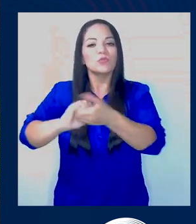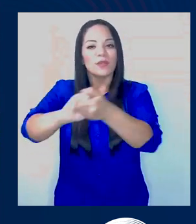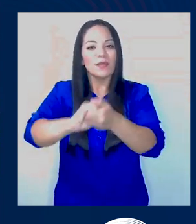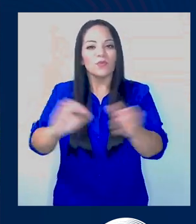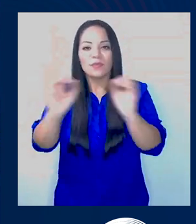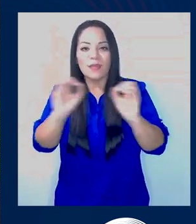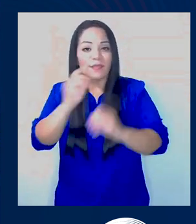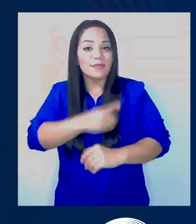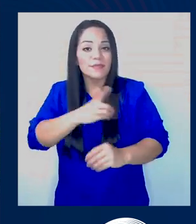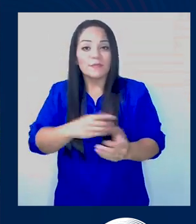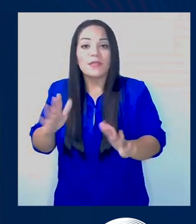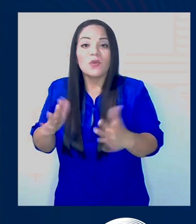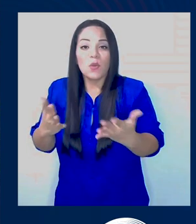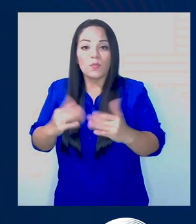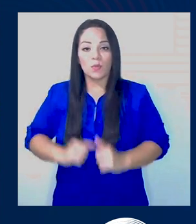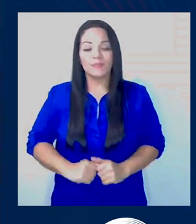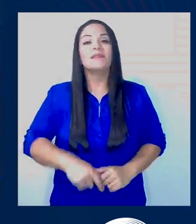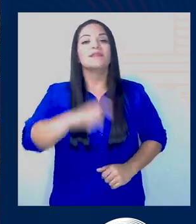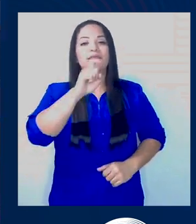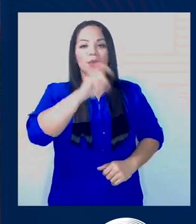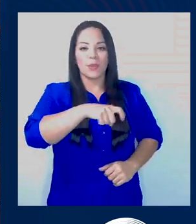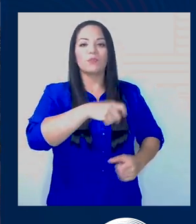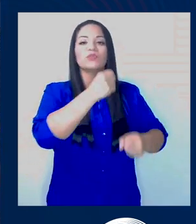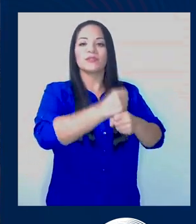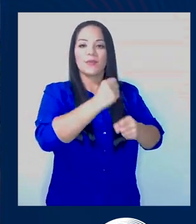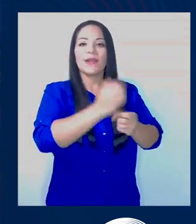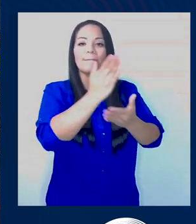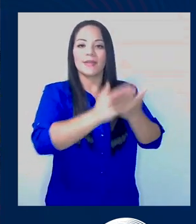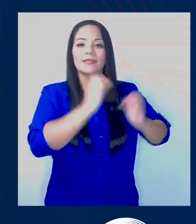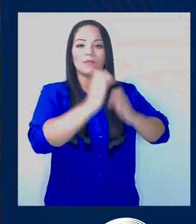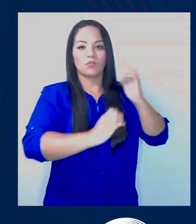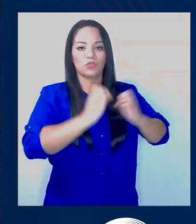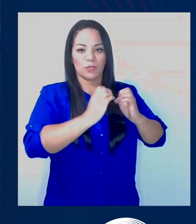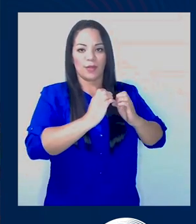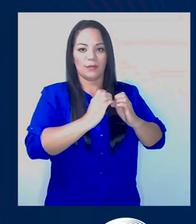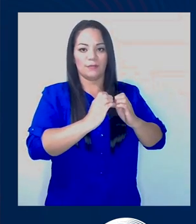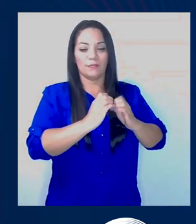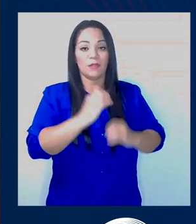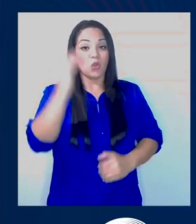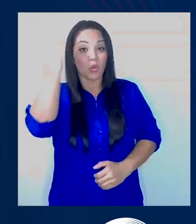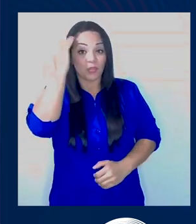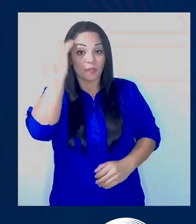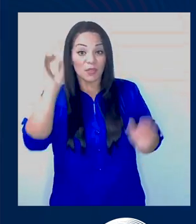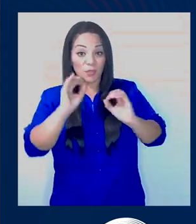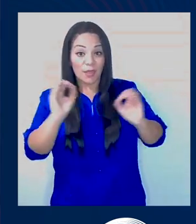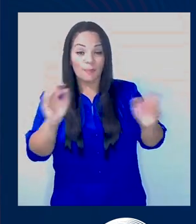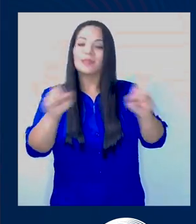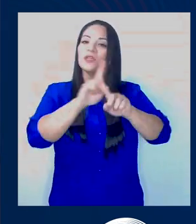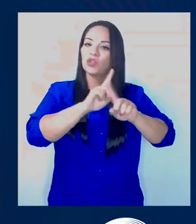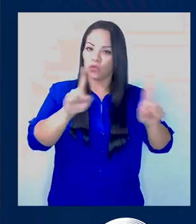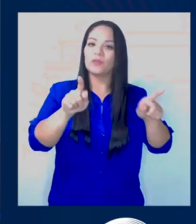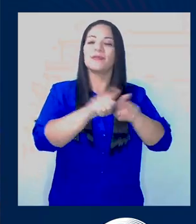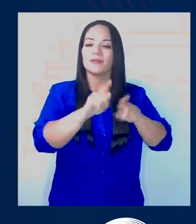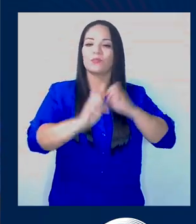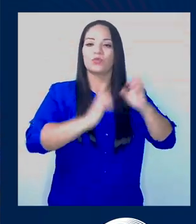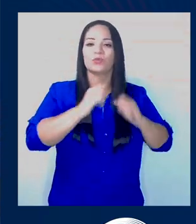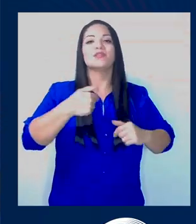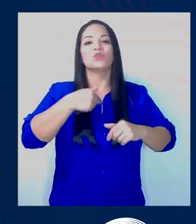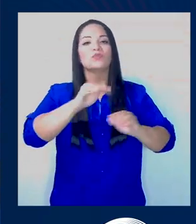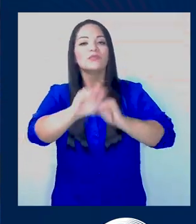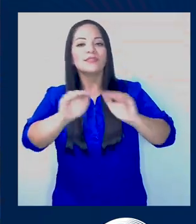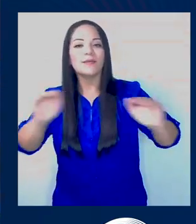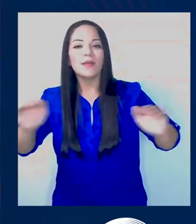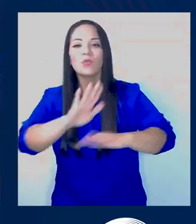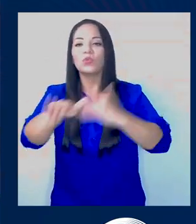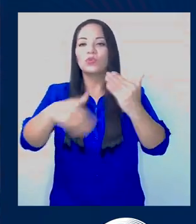y solidario si no tiene disciplina? Hay que trabajar la parte emocional, no solo la parte de conocimiento, ¿verdad? Yo estoy haciendo un llamado